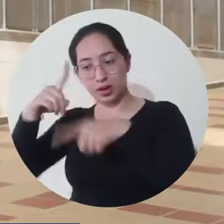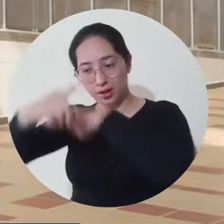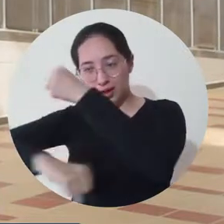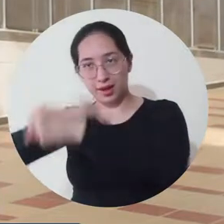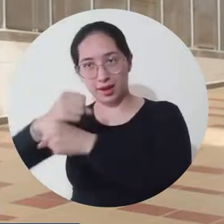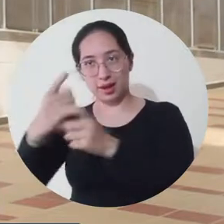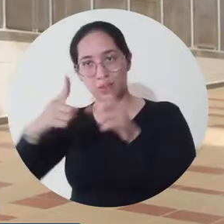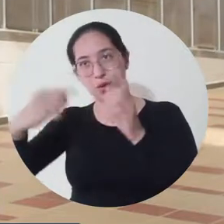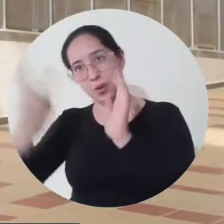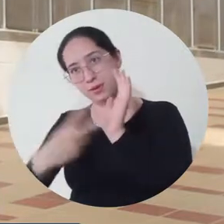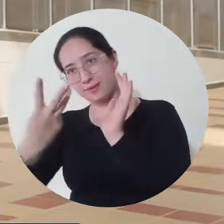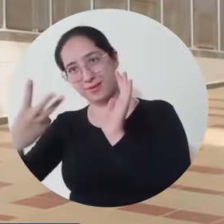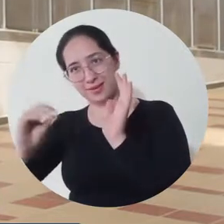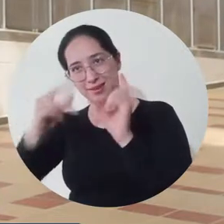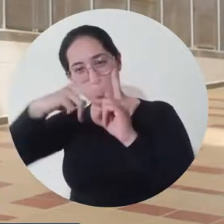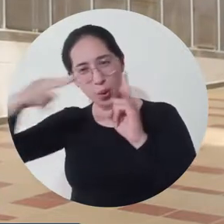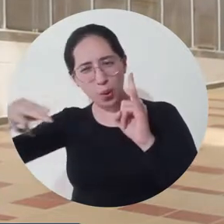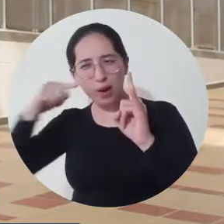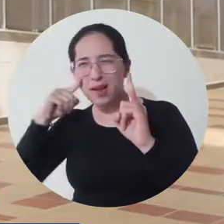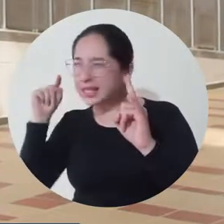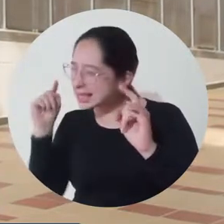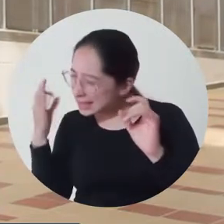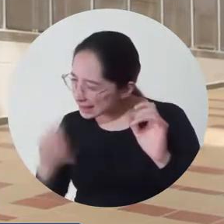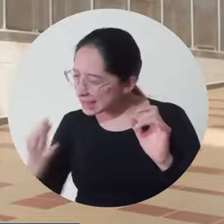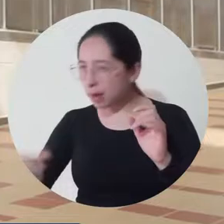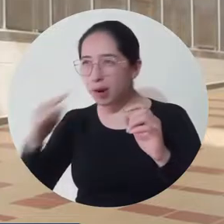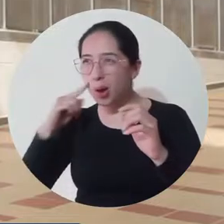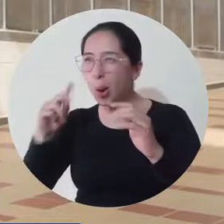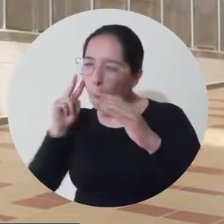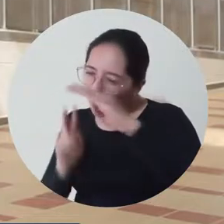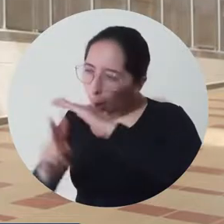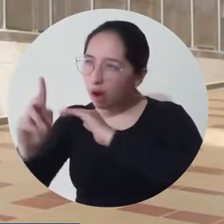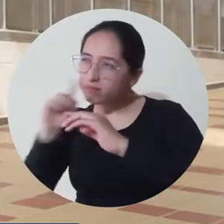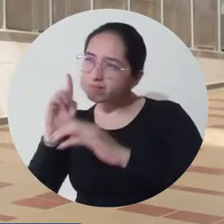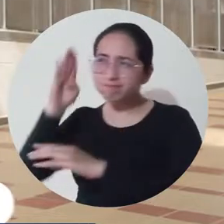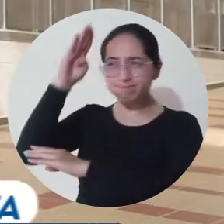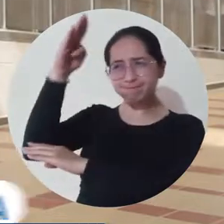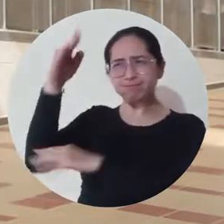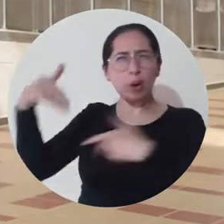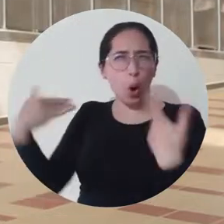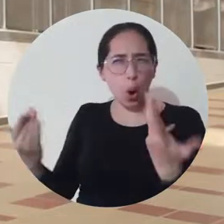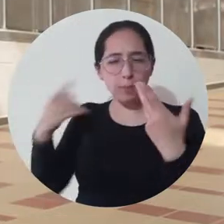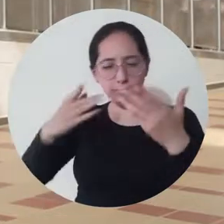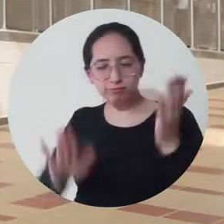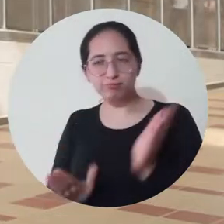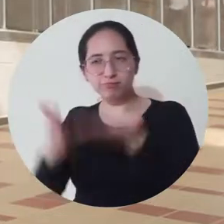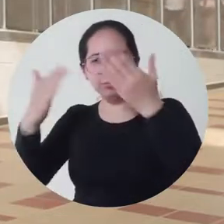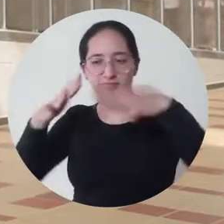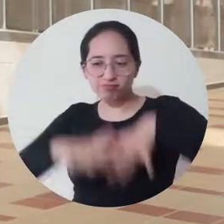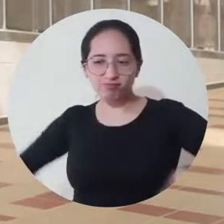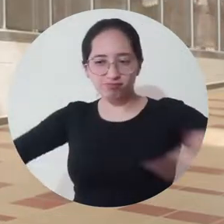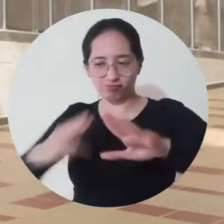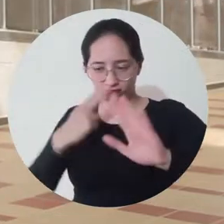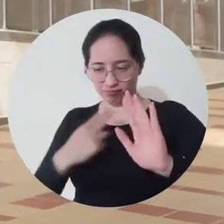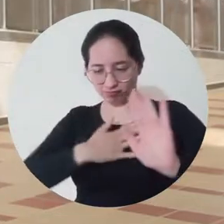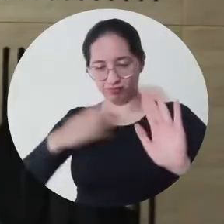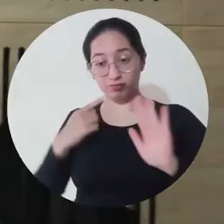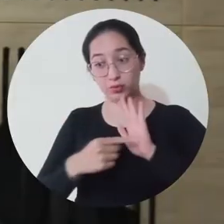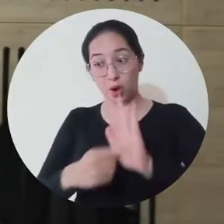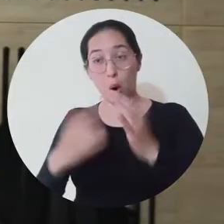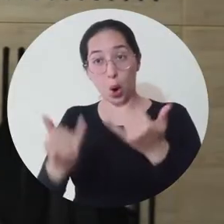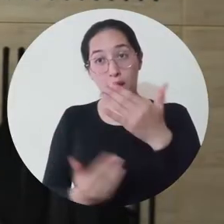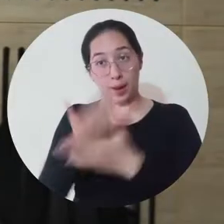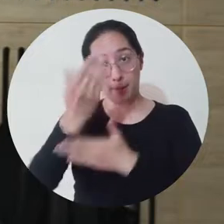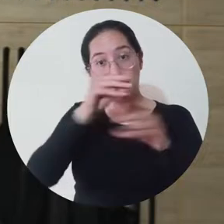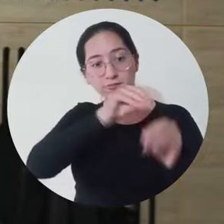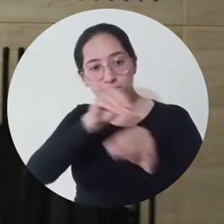de Desarrollo Unimandalena 2030, siempre con esa mirada hacia una universidad de calidad y comprometida con el territorio, hoy inicia